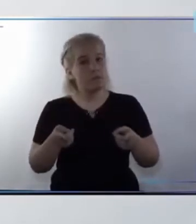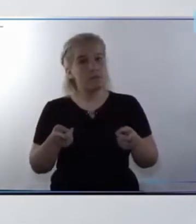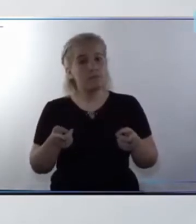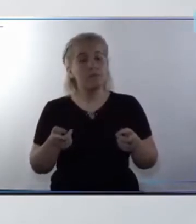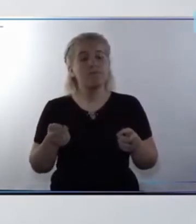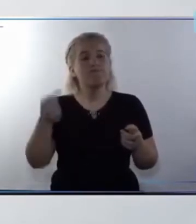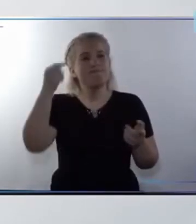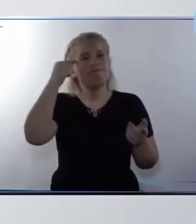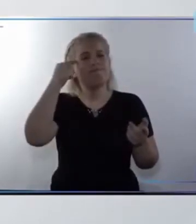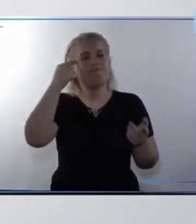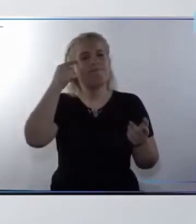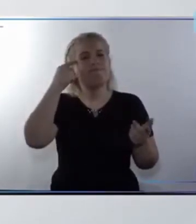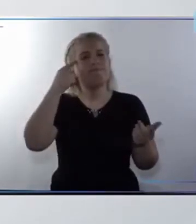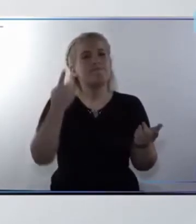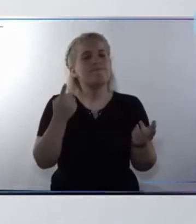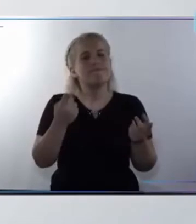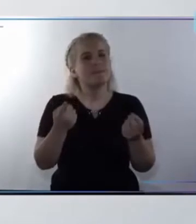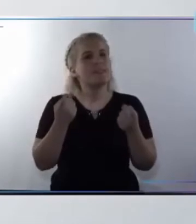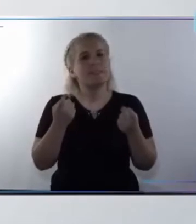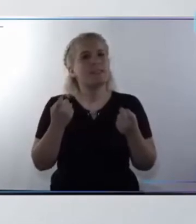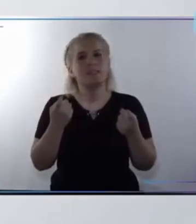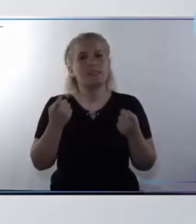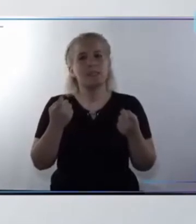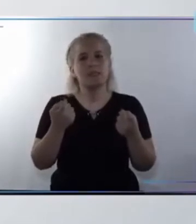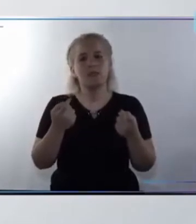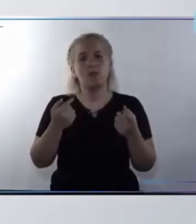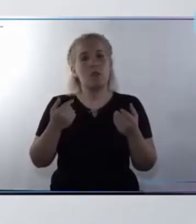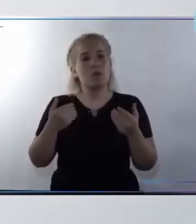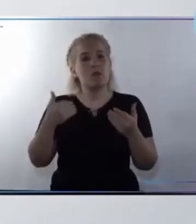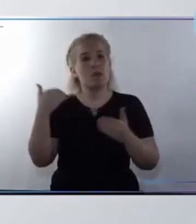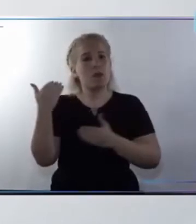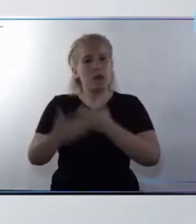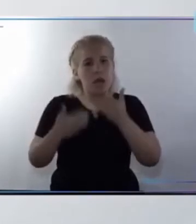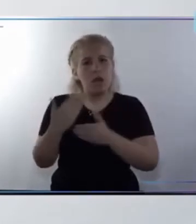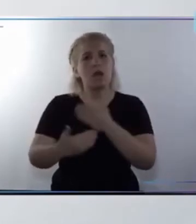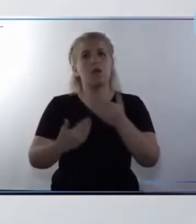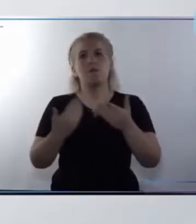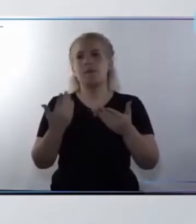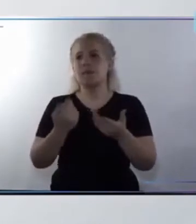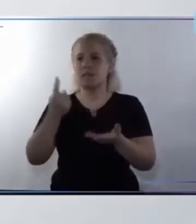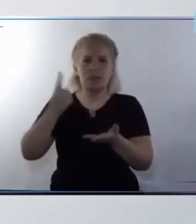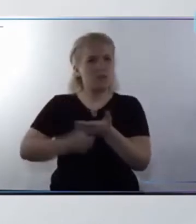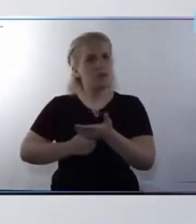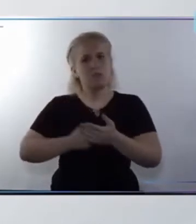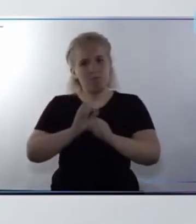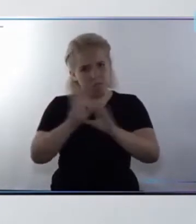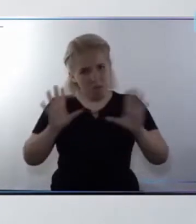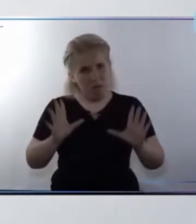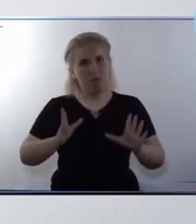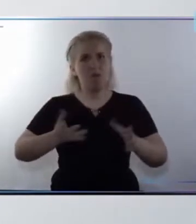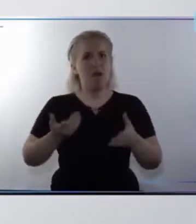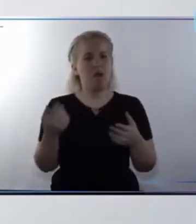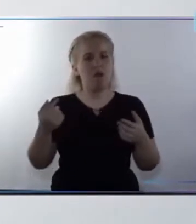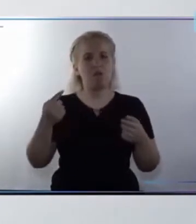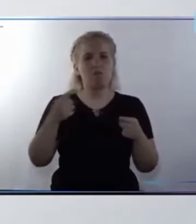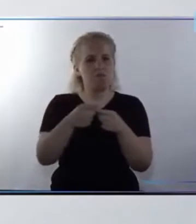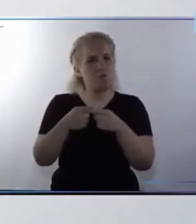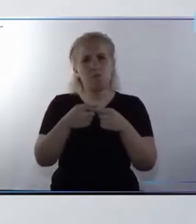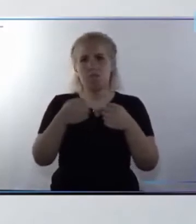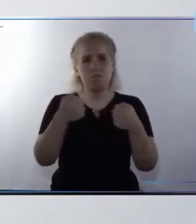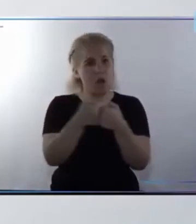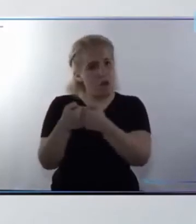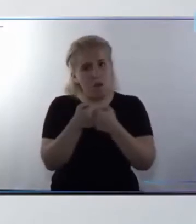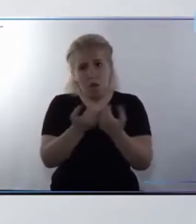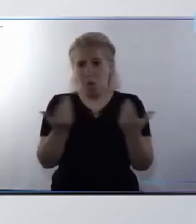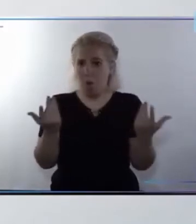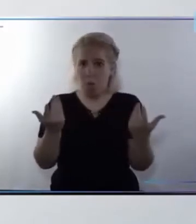creemos que es necesario que se produzcan avances significativos, que se necesitan decisiones claras y acuerdos políticos entre los